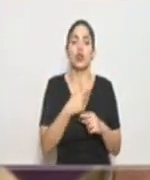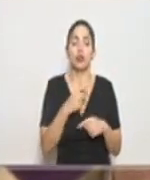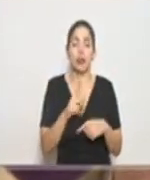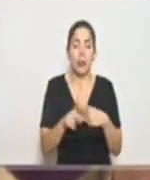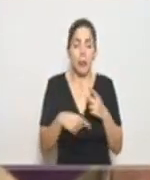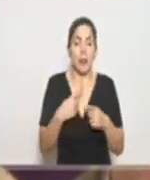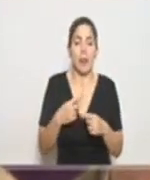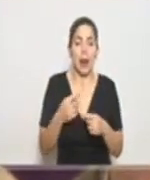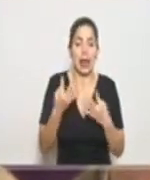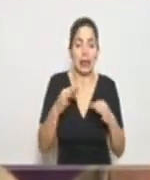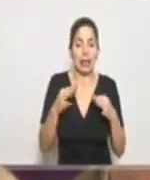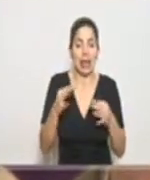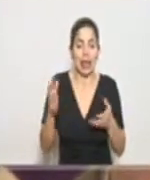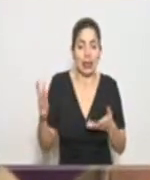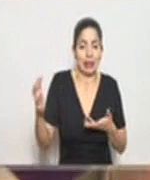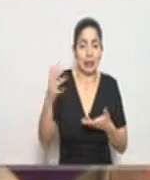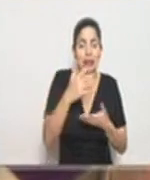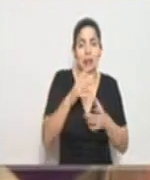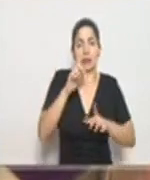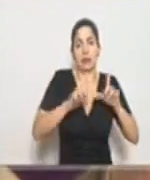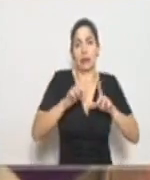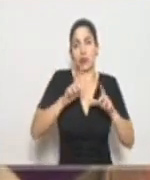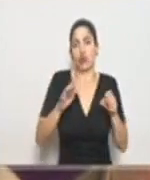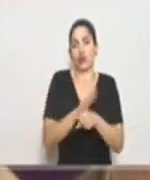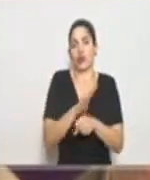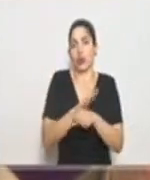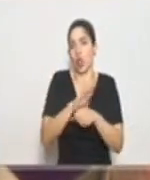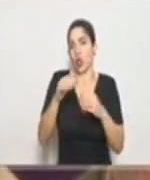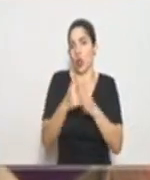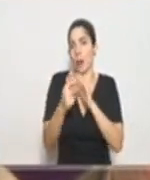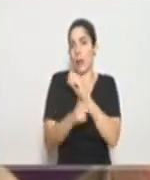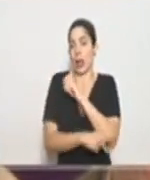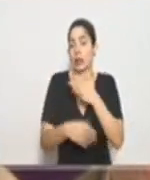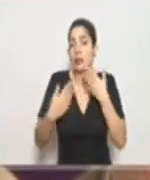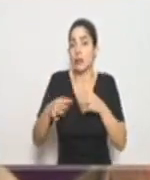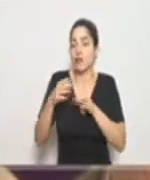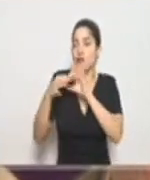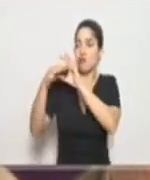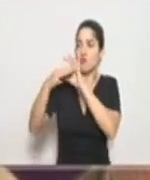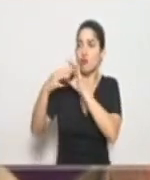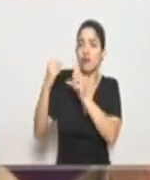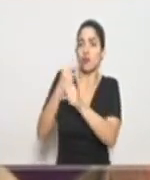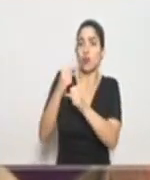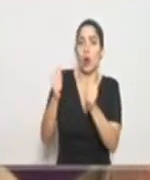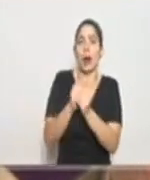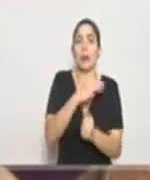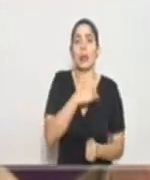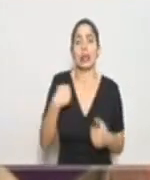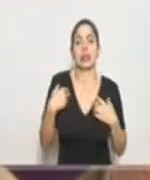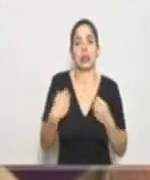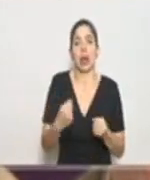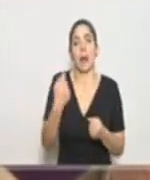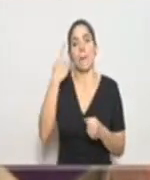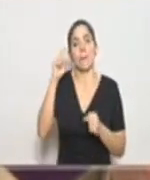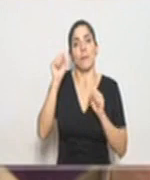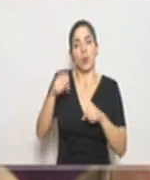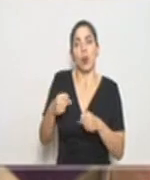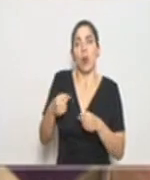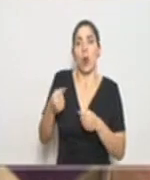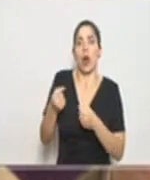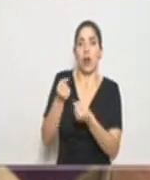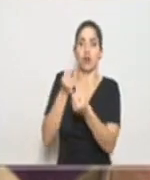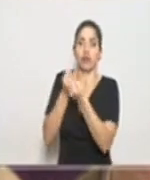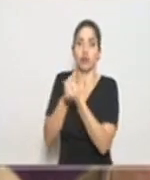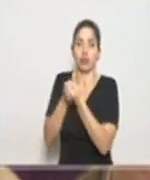tener las pruebas disponibles en todo el país hemos estado trabajando con el Ministerio de Salud para apoyar lo que ha